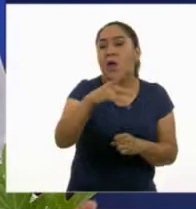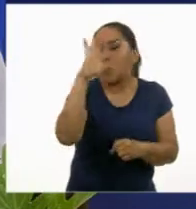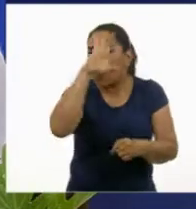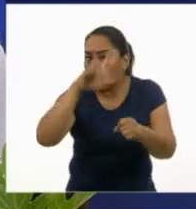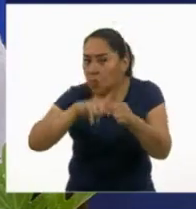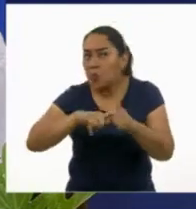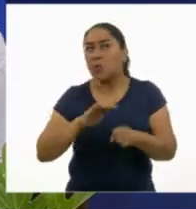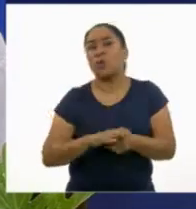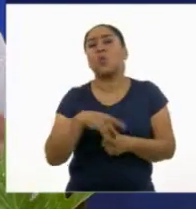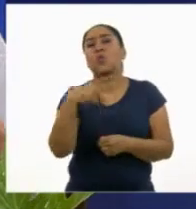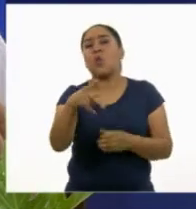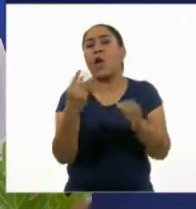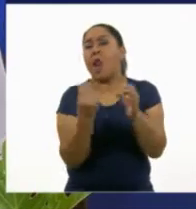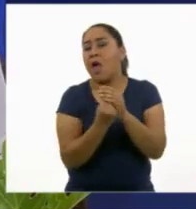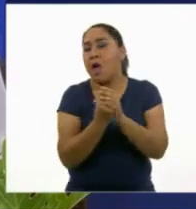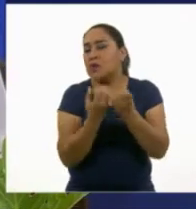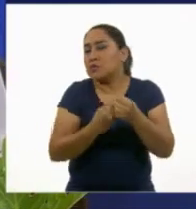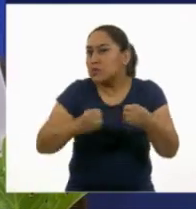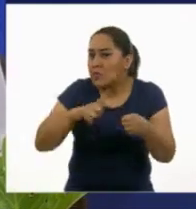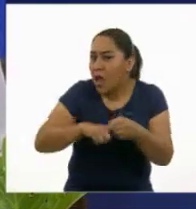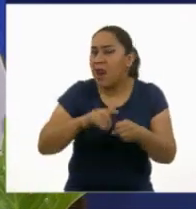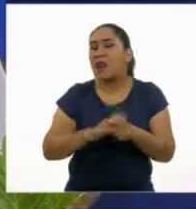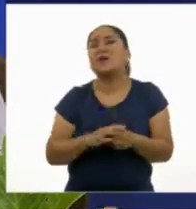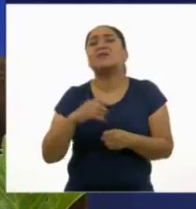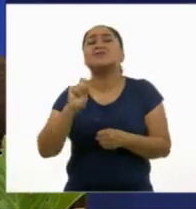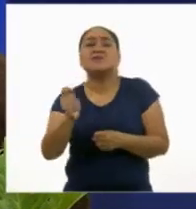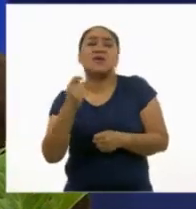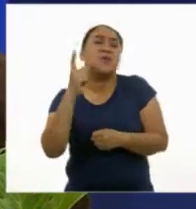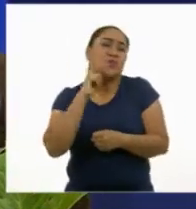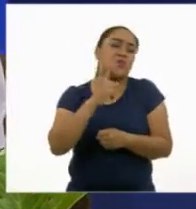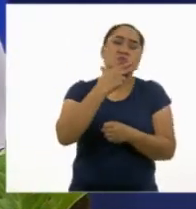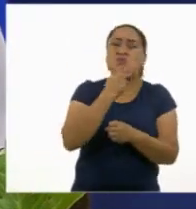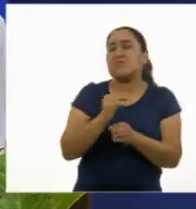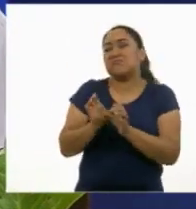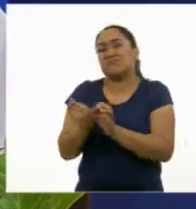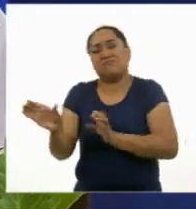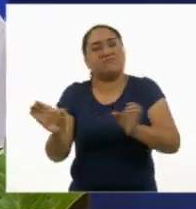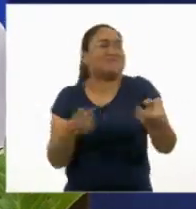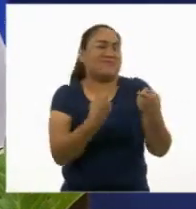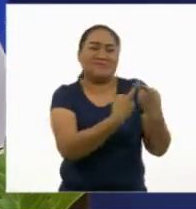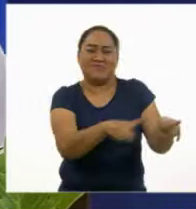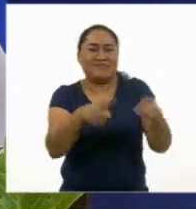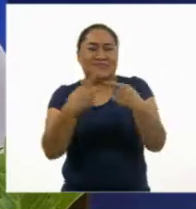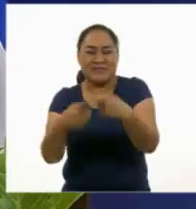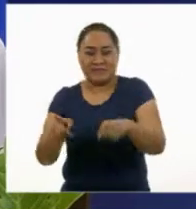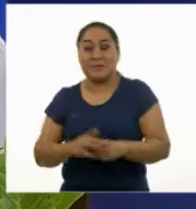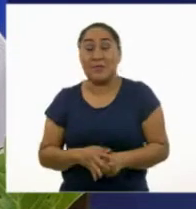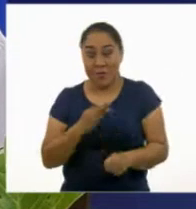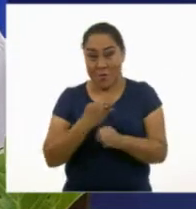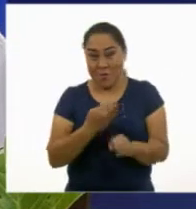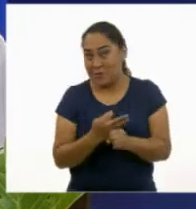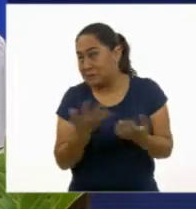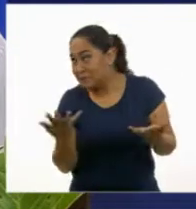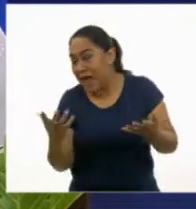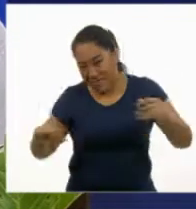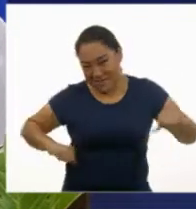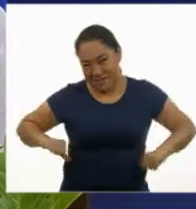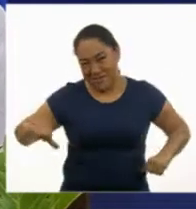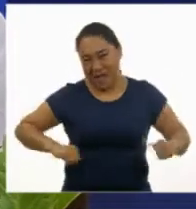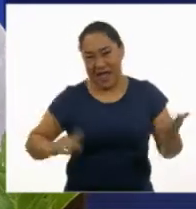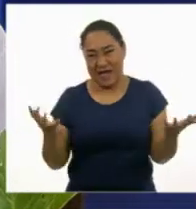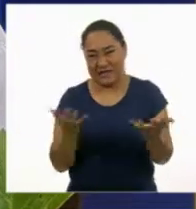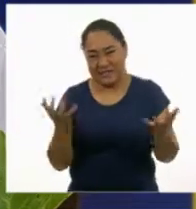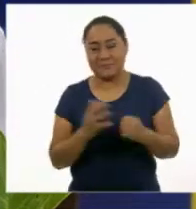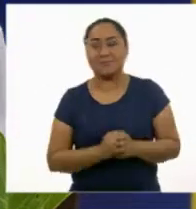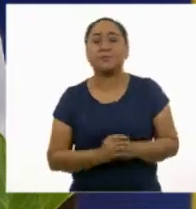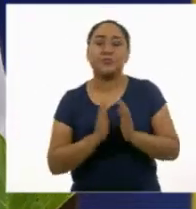por su clase social, por su género, entre otras. Hagamos una actividad. Me gustaría que ustedes